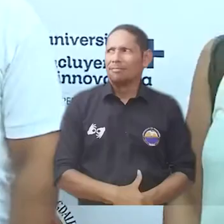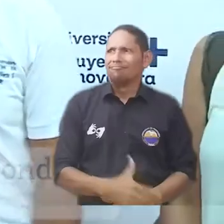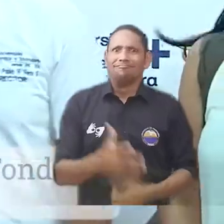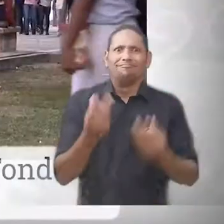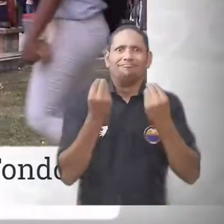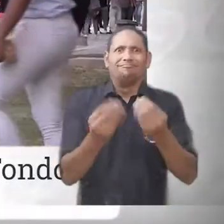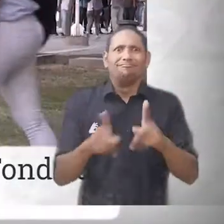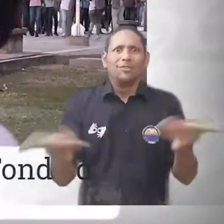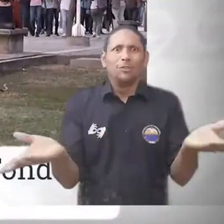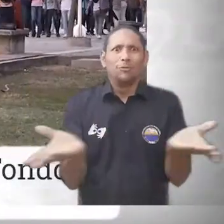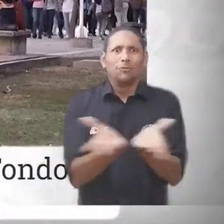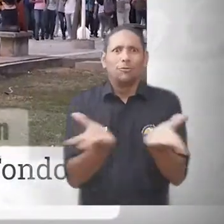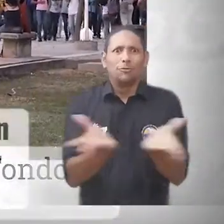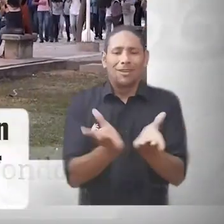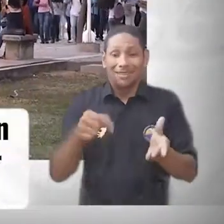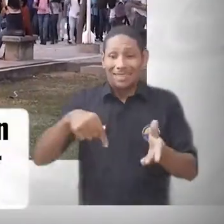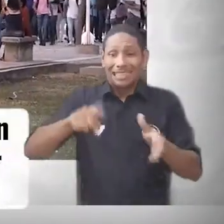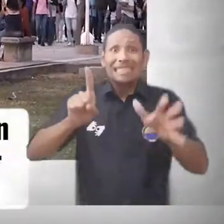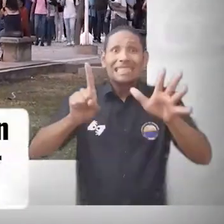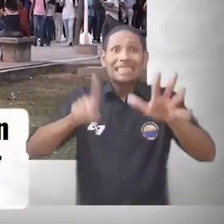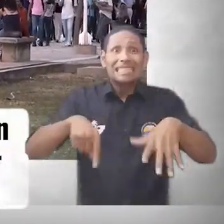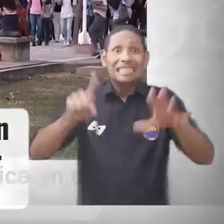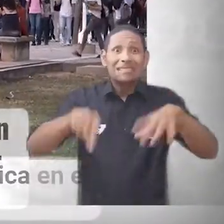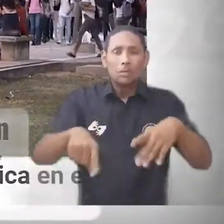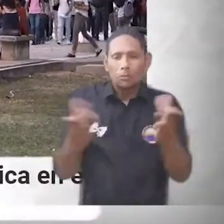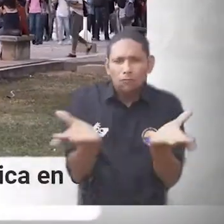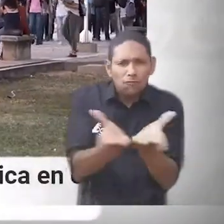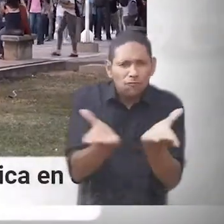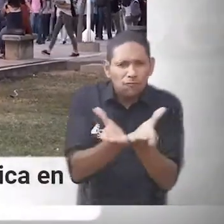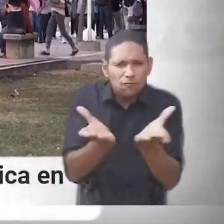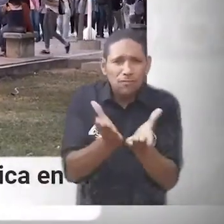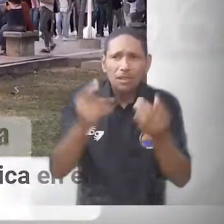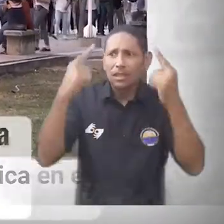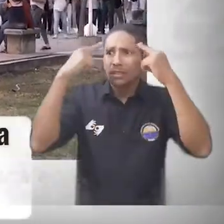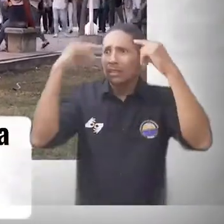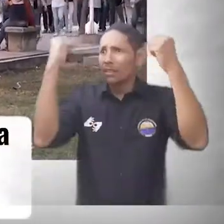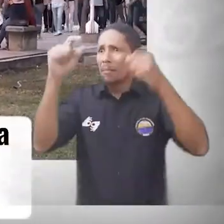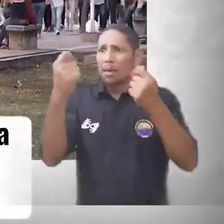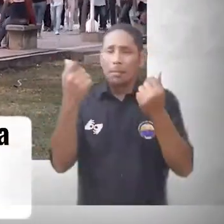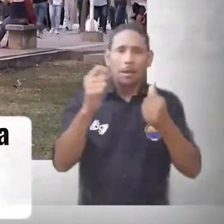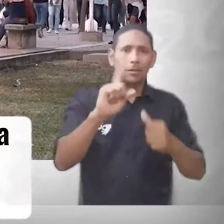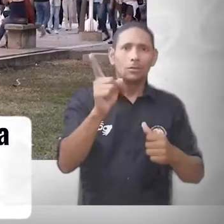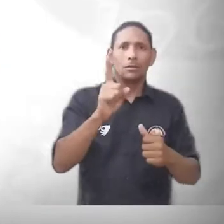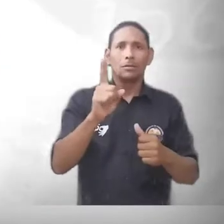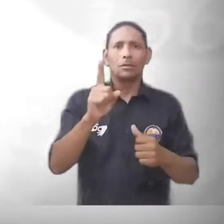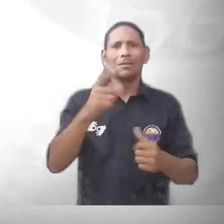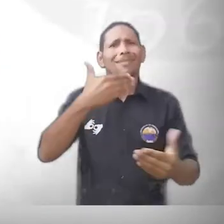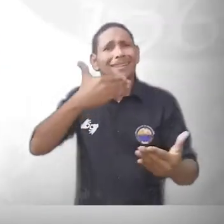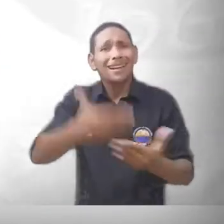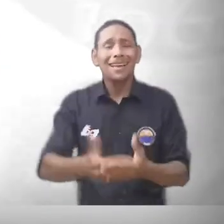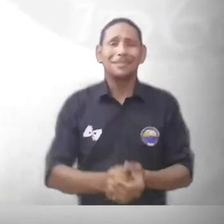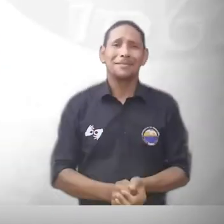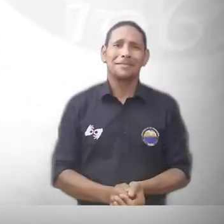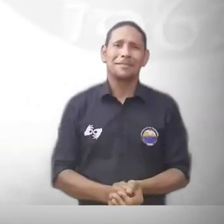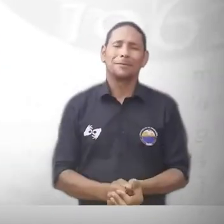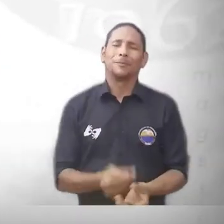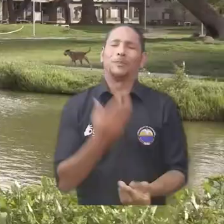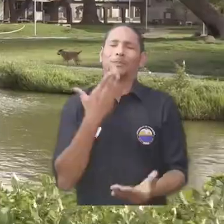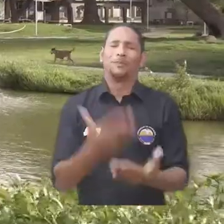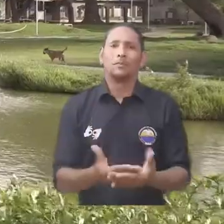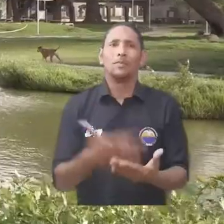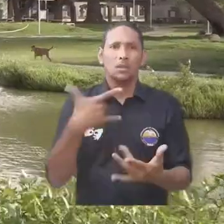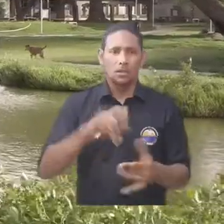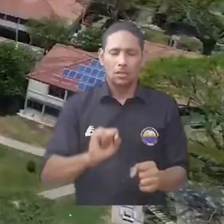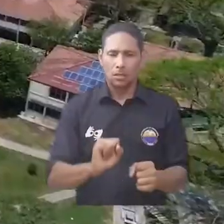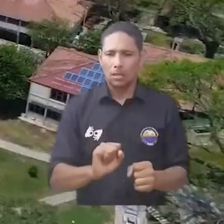porque miles de jóvenes podrán cursar el semestre sin preocuparse por el tema financiero. Gracias. Gracias. Gracias.